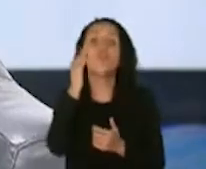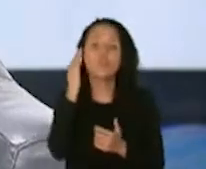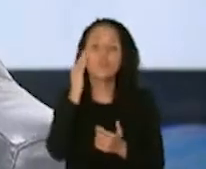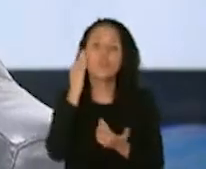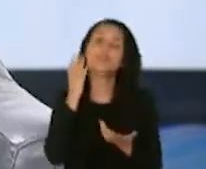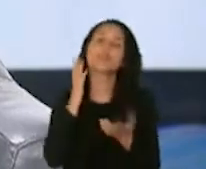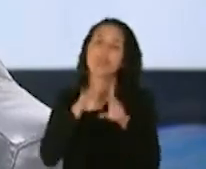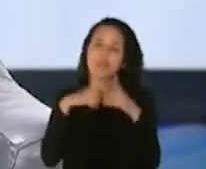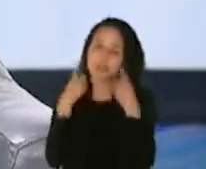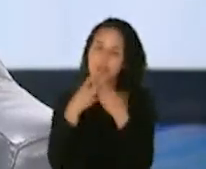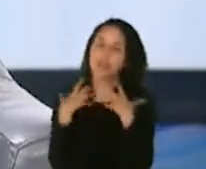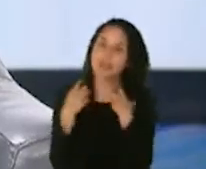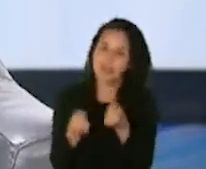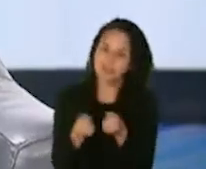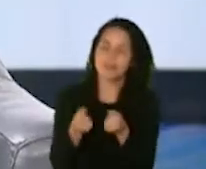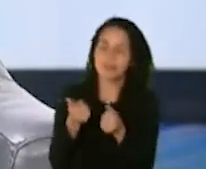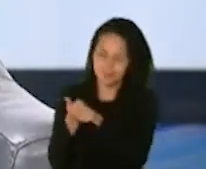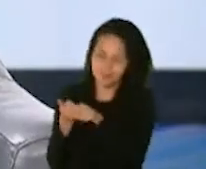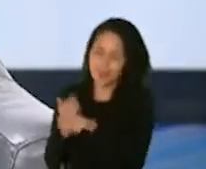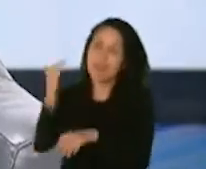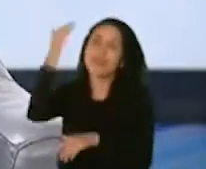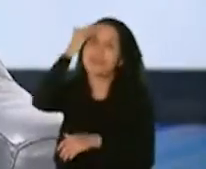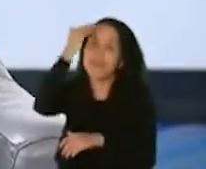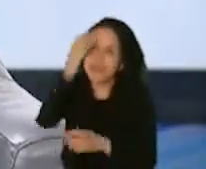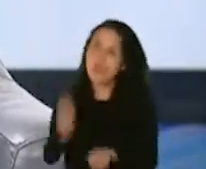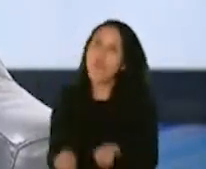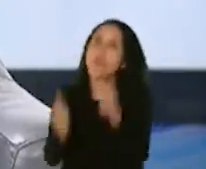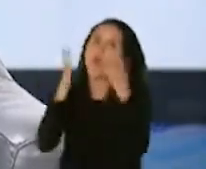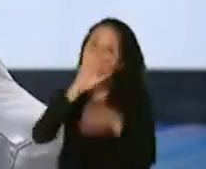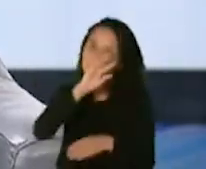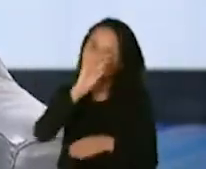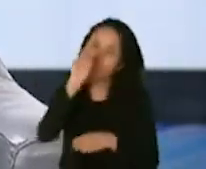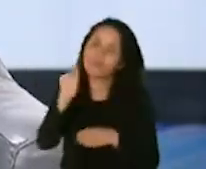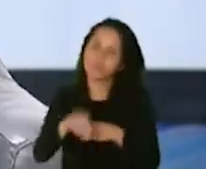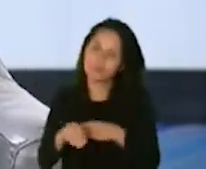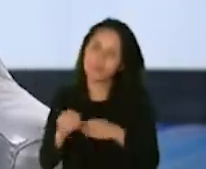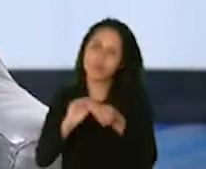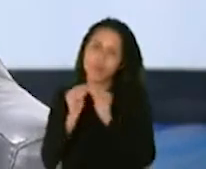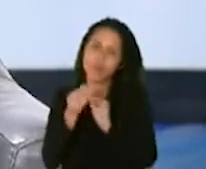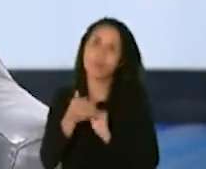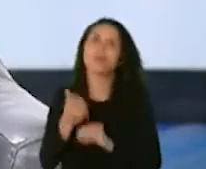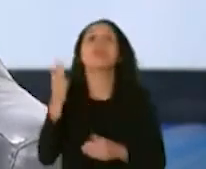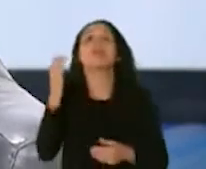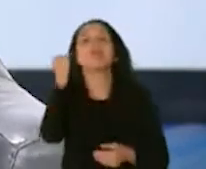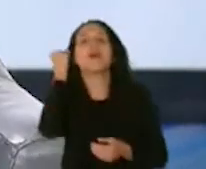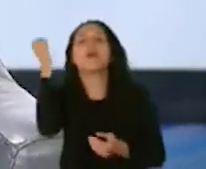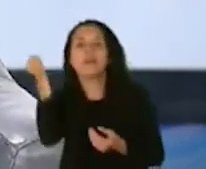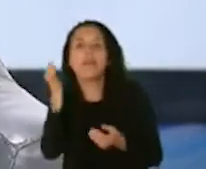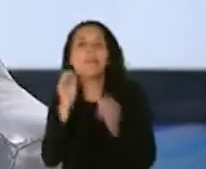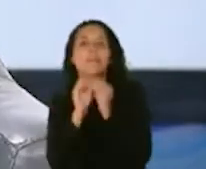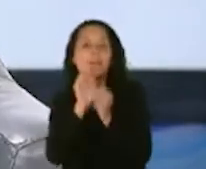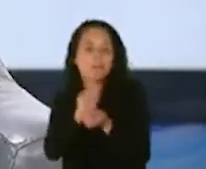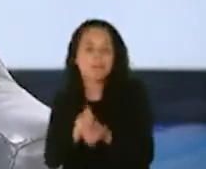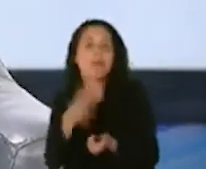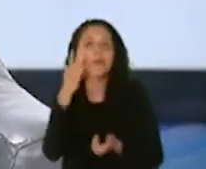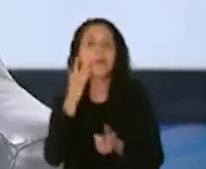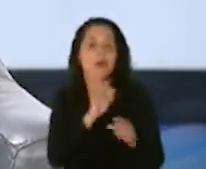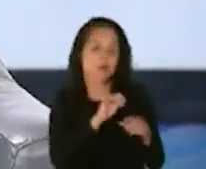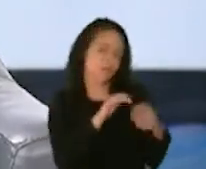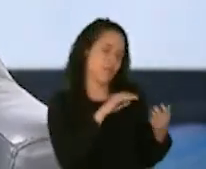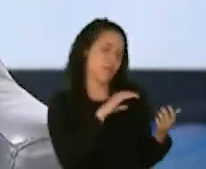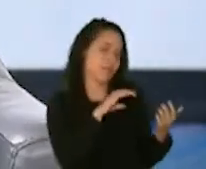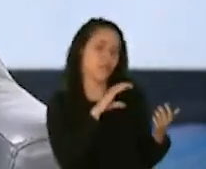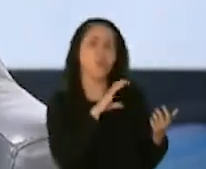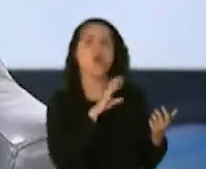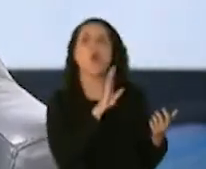el Departamento de Salud sabe cuánto es esta población. Tenemos una idea bastante precisa por las juntas reglamentadoras de dónde